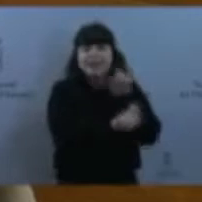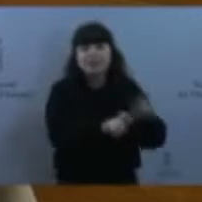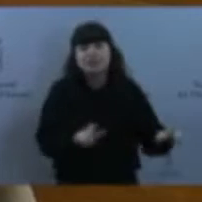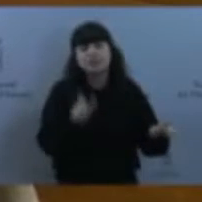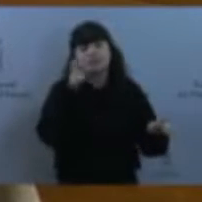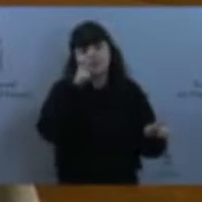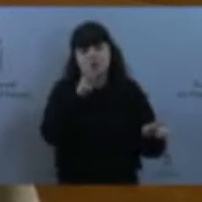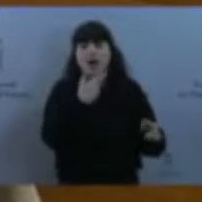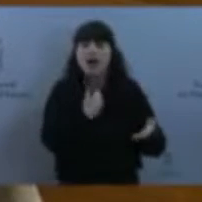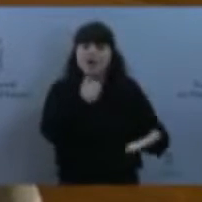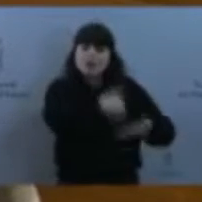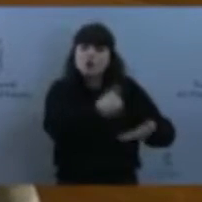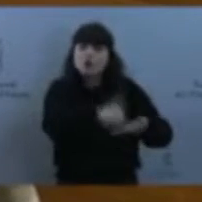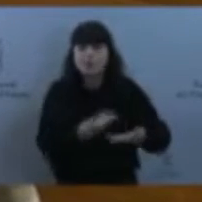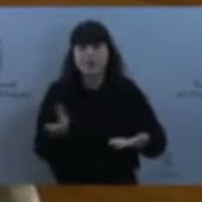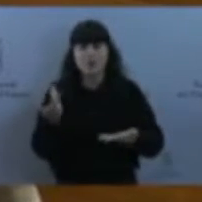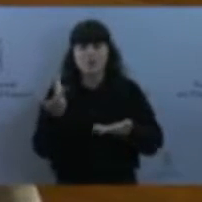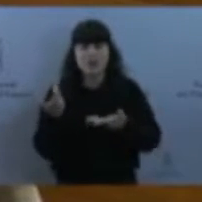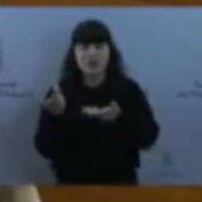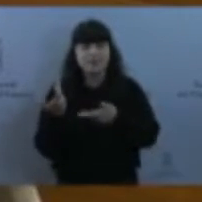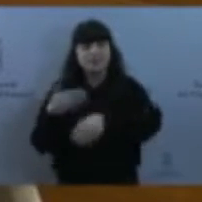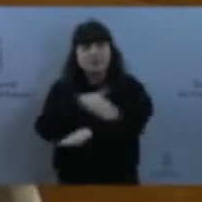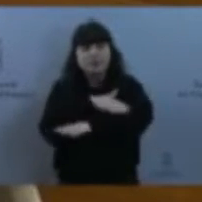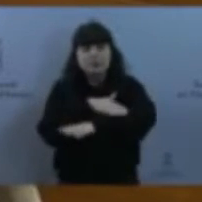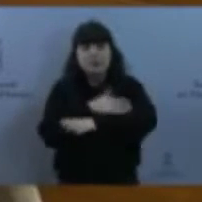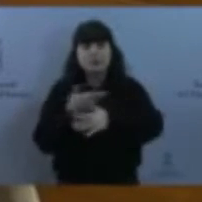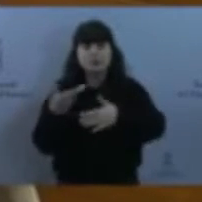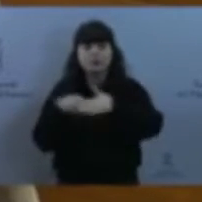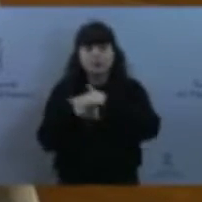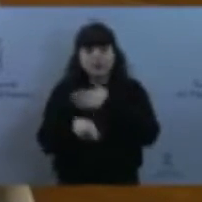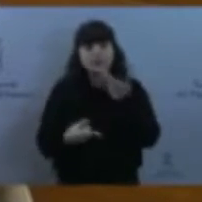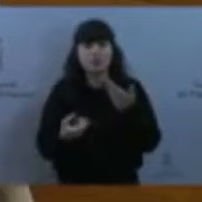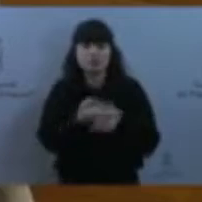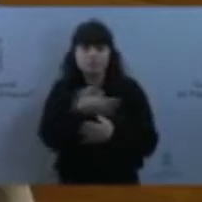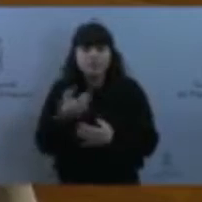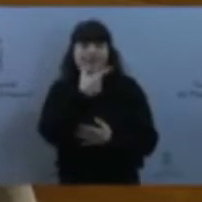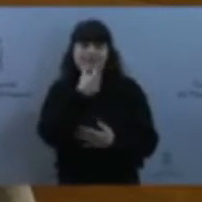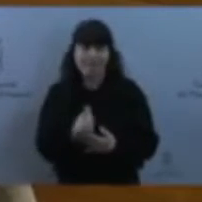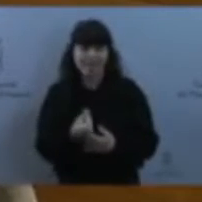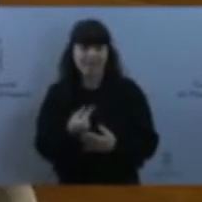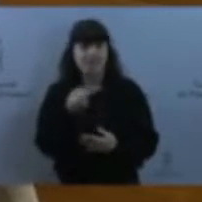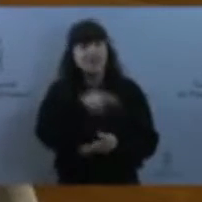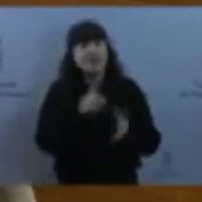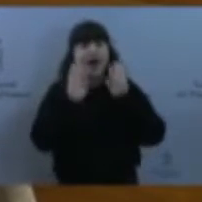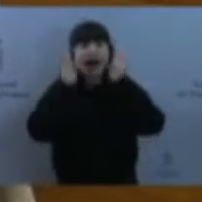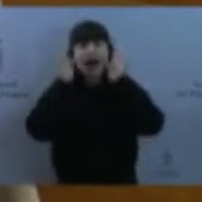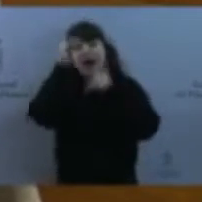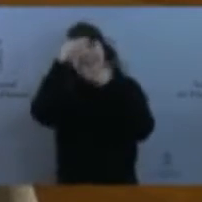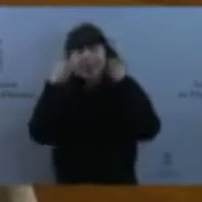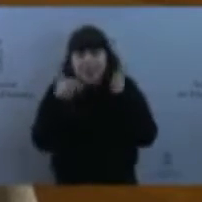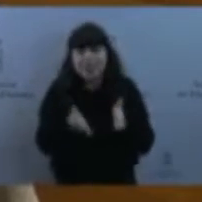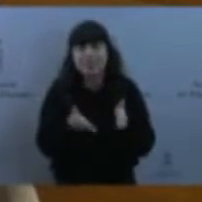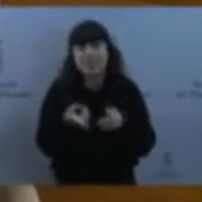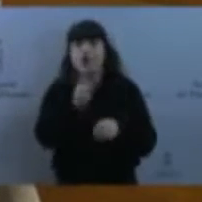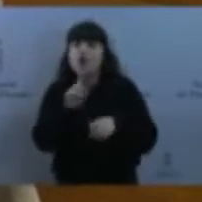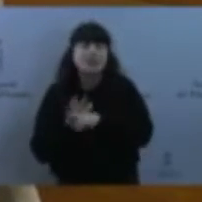aplicación correcta del derecho de los ciudadanos a ser atendidos sin discriminar por su capacidad de perseverancia y tiempo o por vivir en